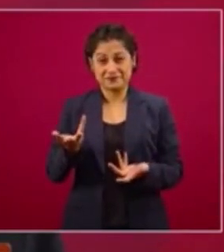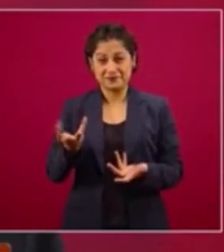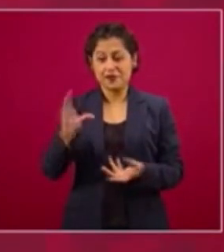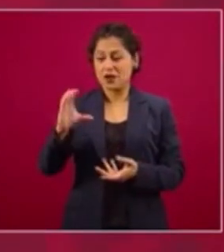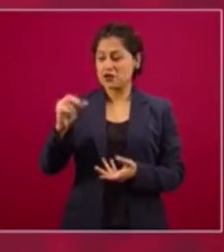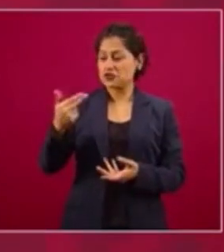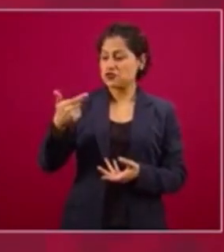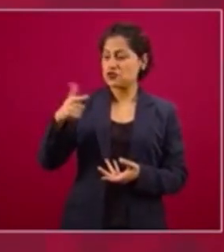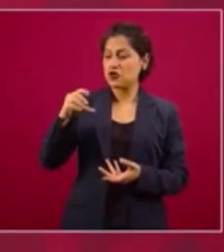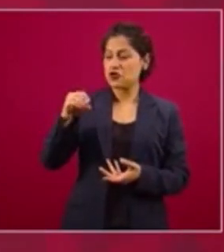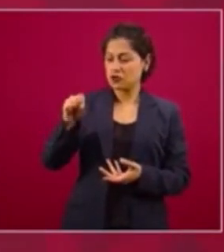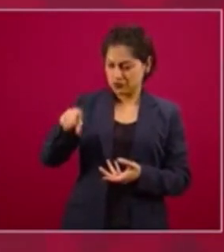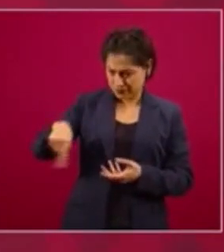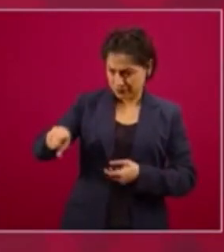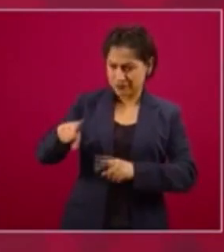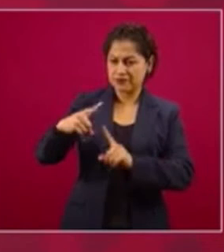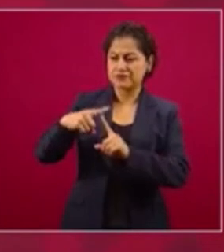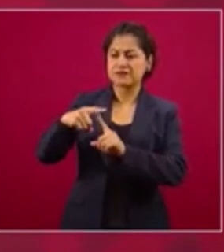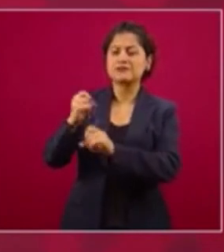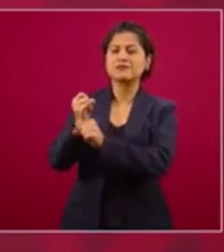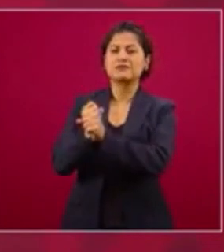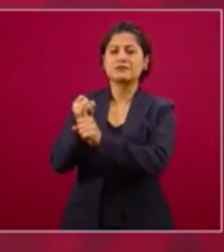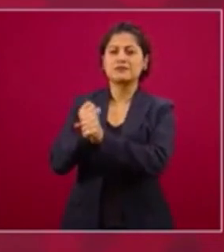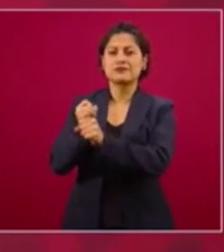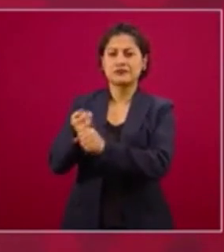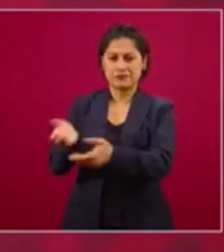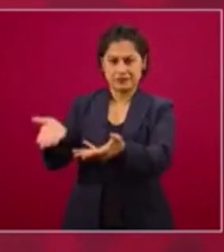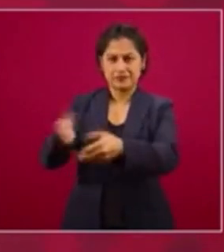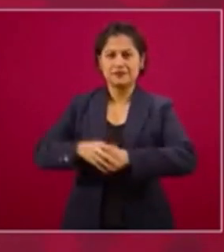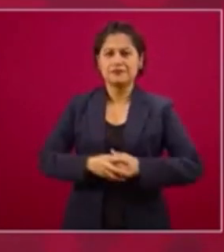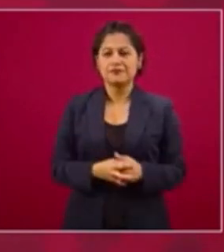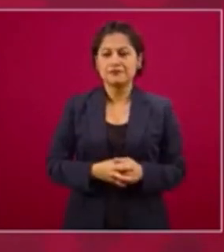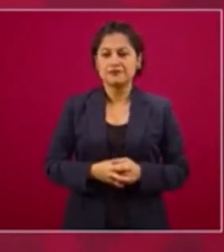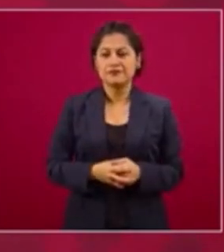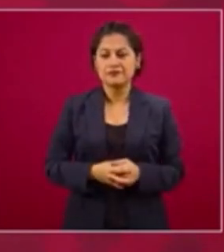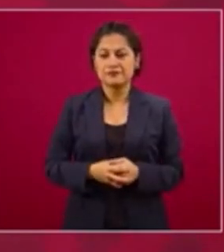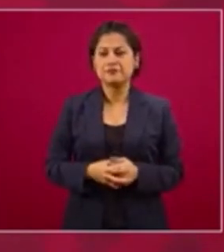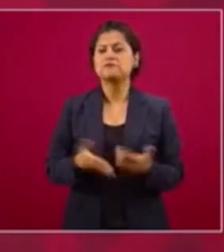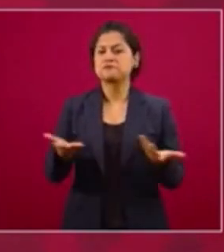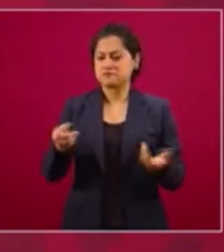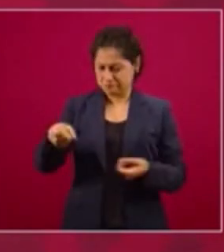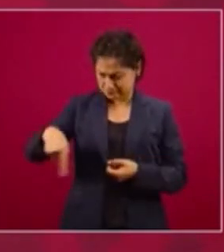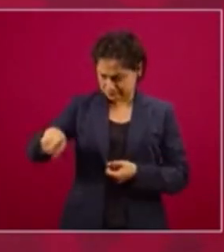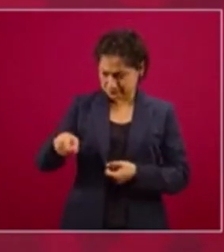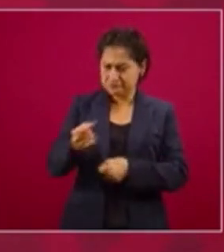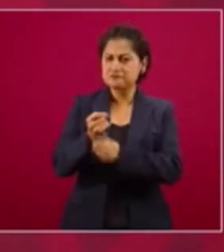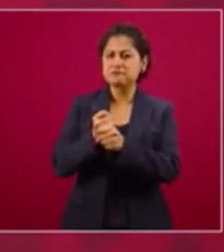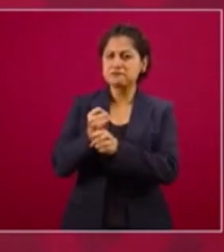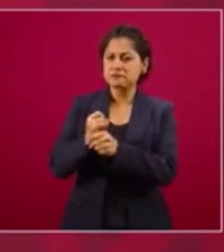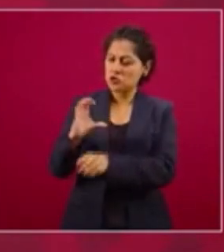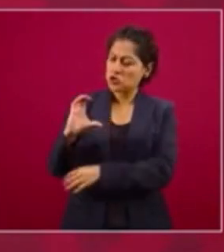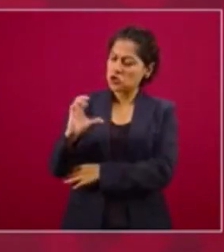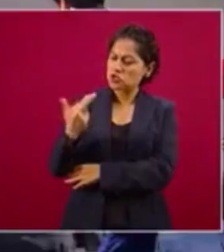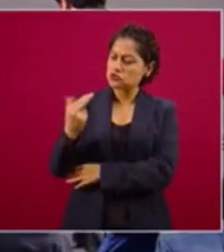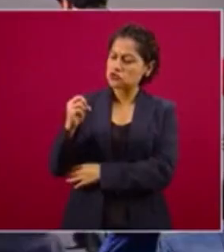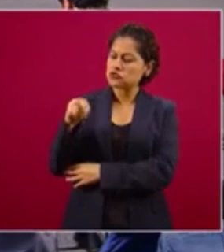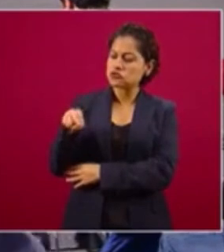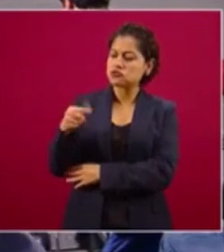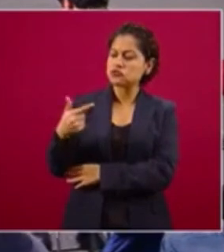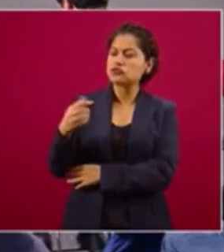de tarea, para que averigüen qué es un chombo